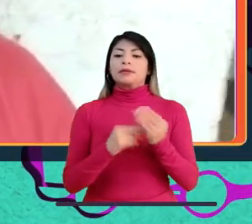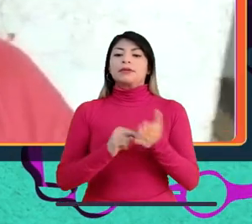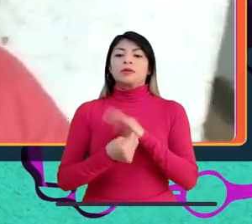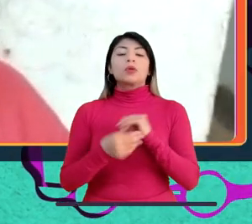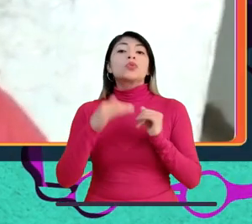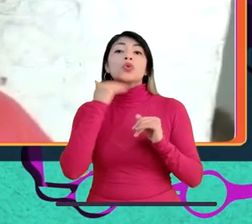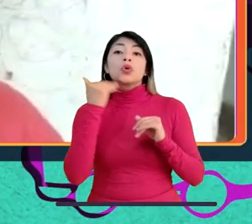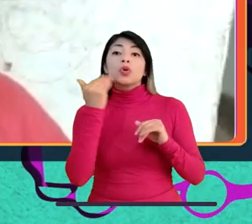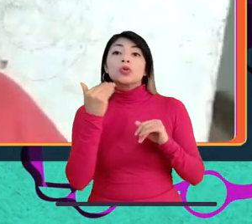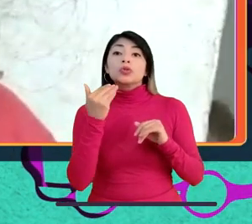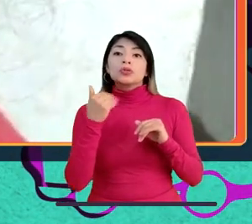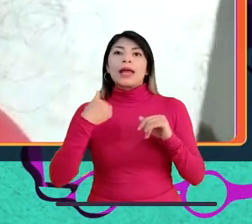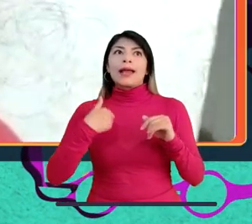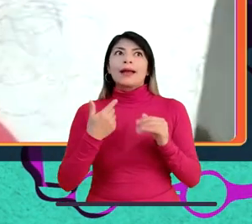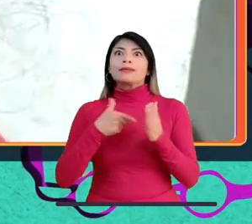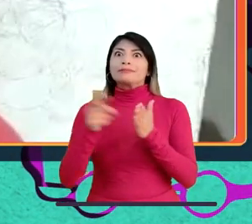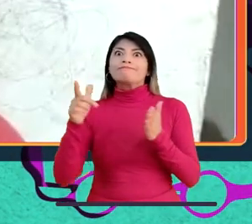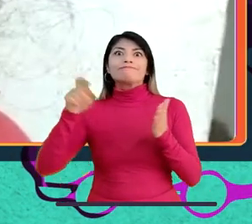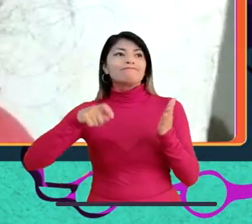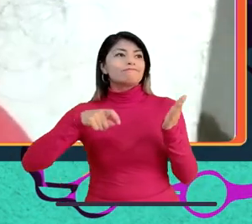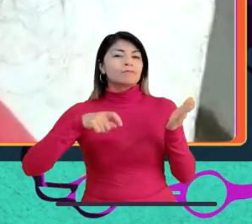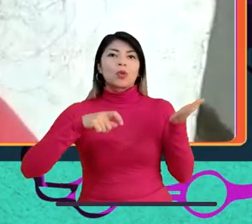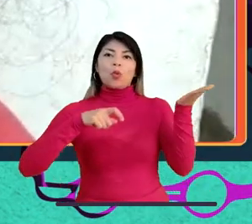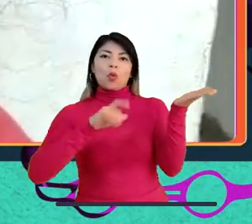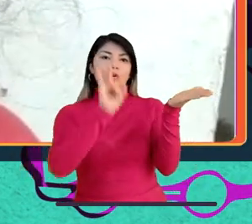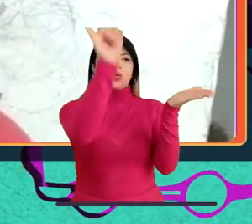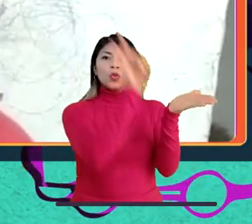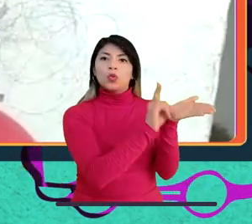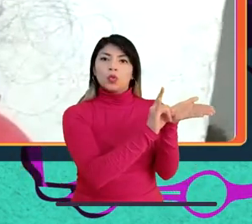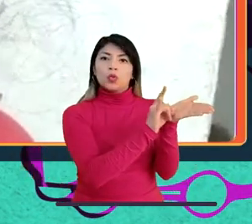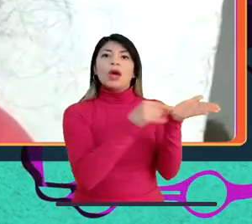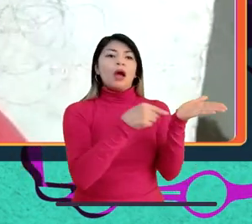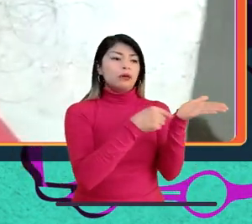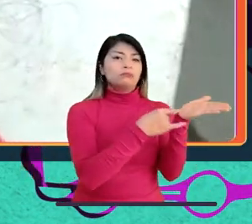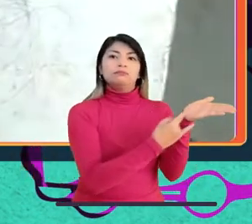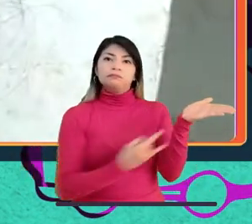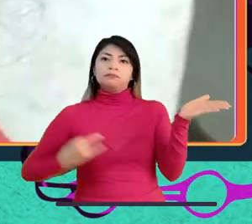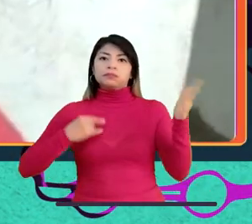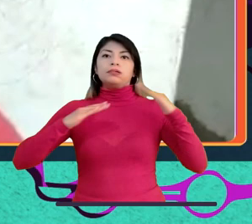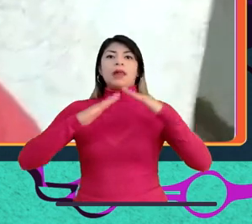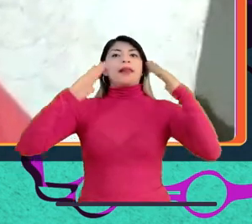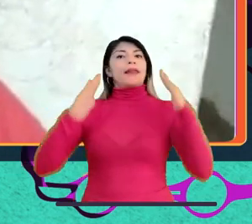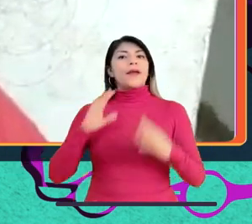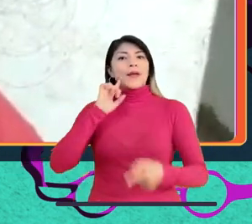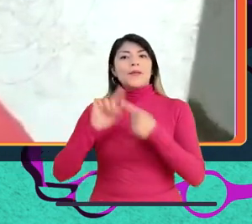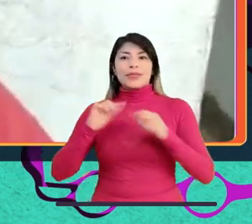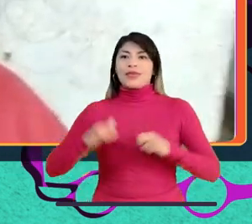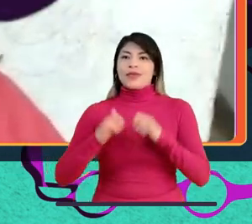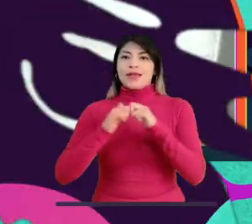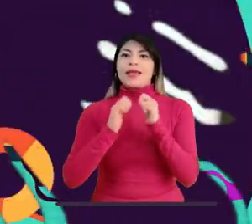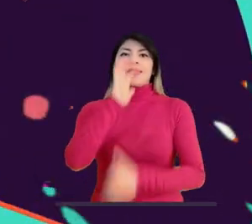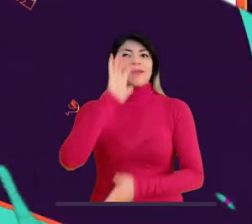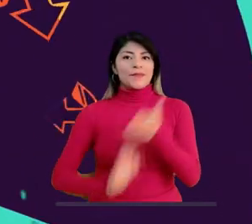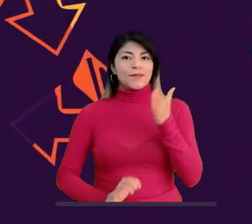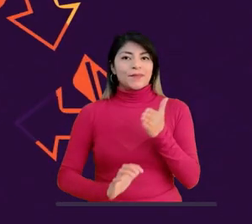carro. Con un panel, lo colocar en el techo para que mi agua caería tigre sin tener que usar energía.